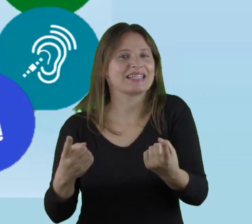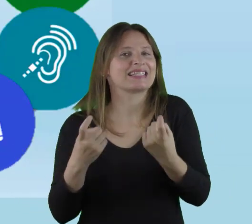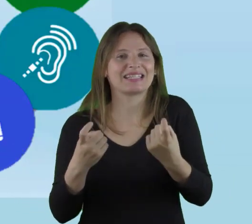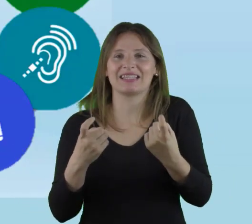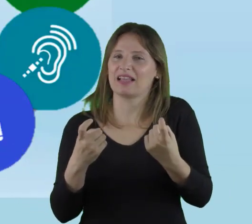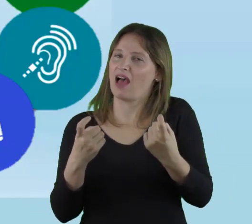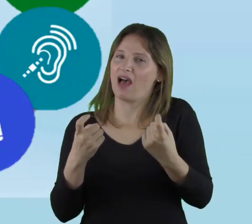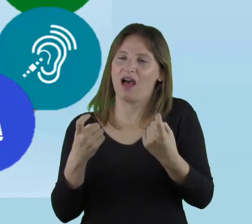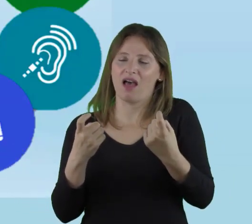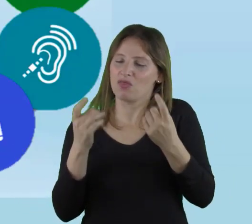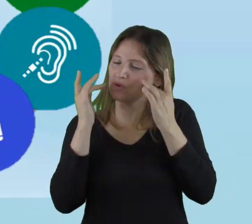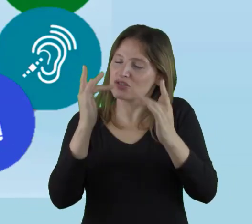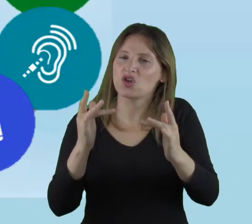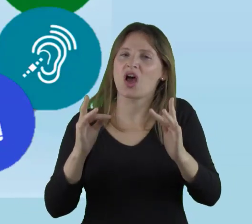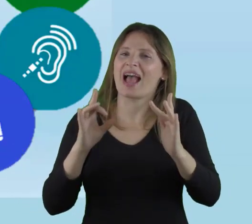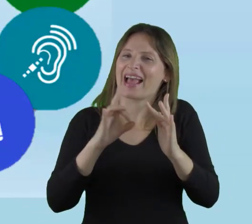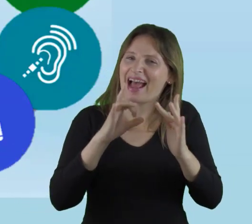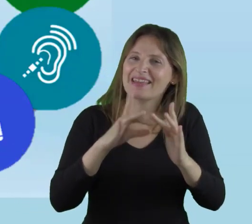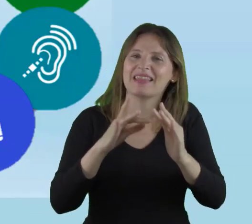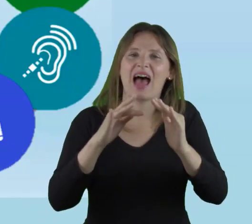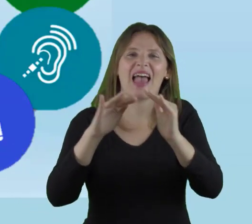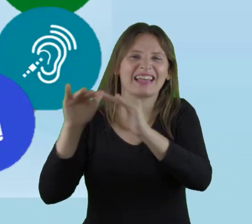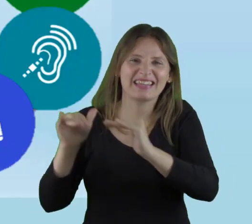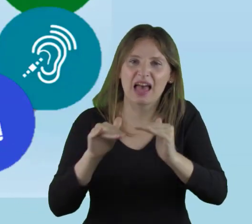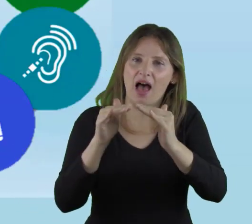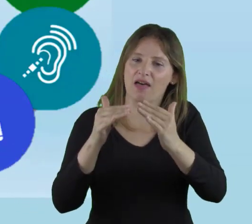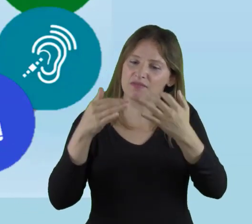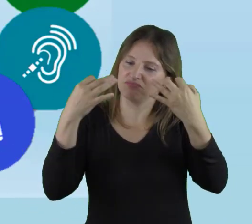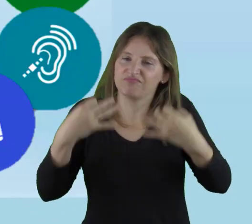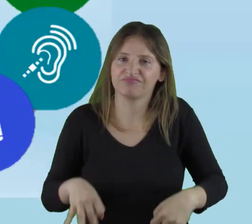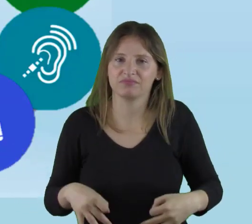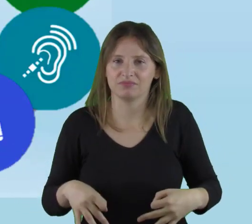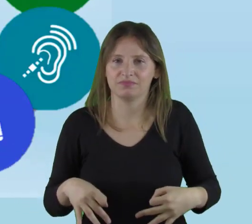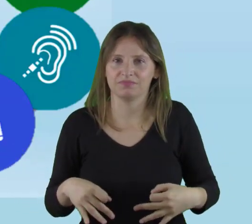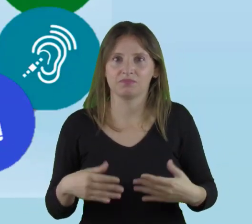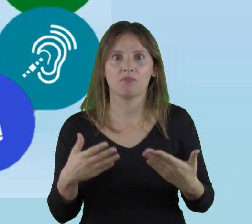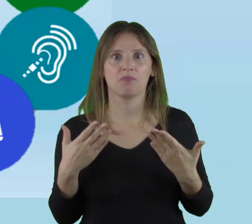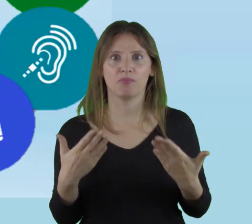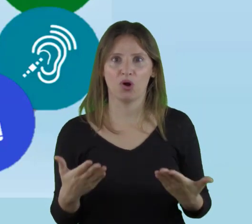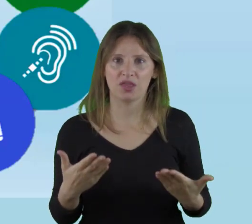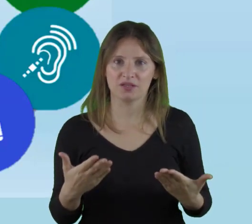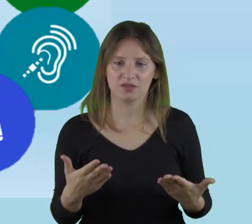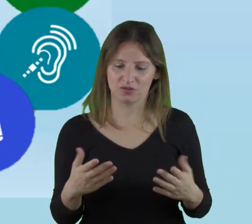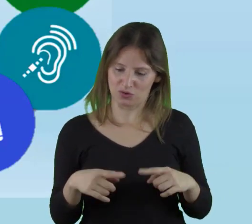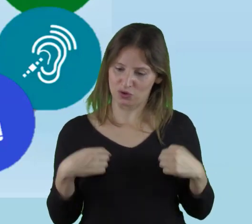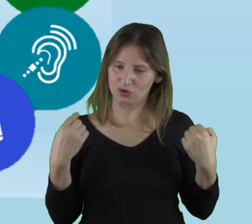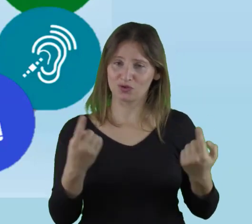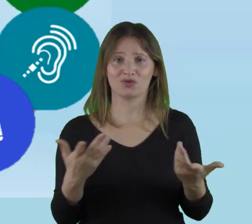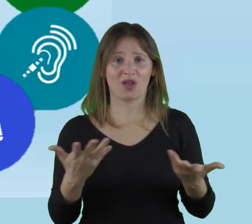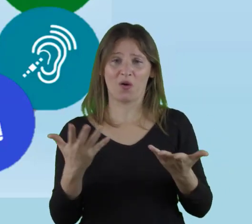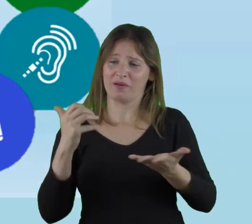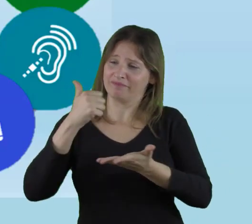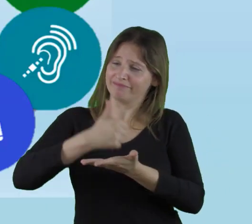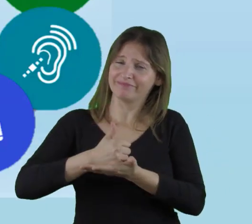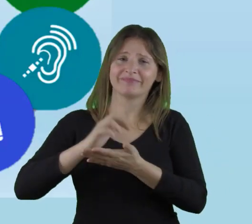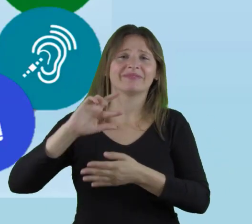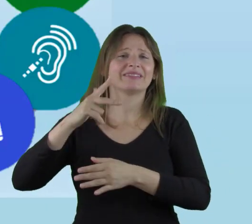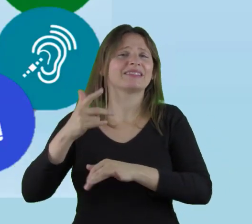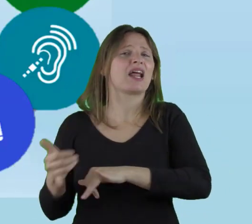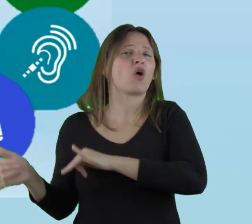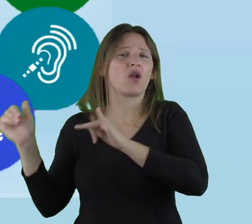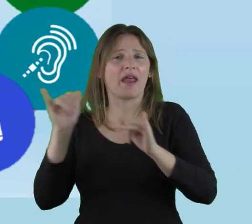tiene que ser con calidad, con equidad y con pertinencia. Entonces, por eso estamos acá.